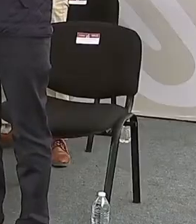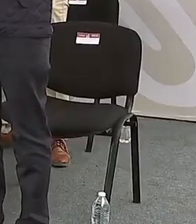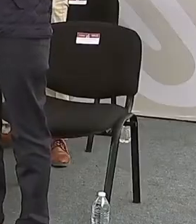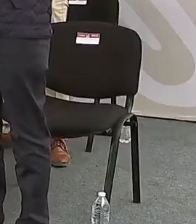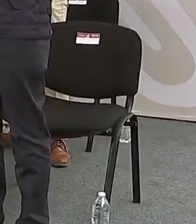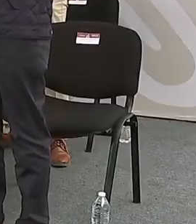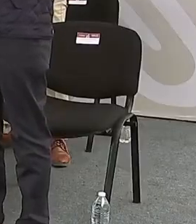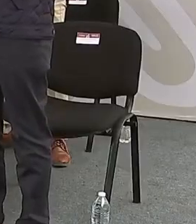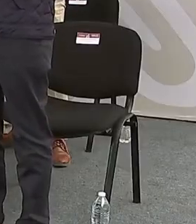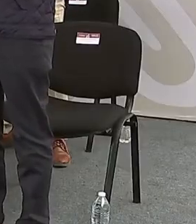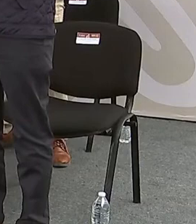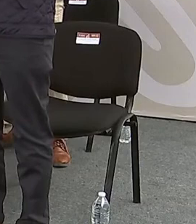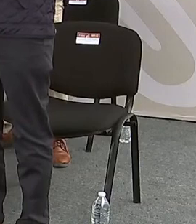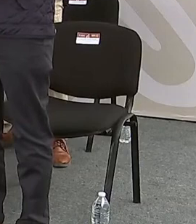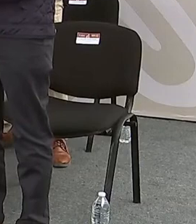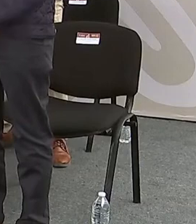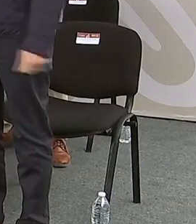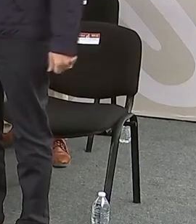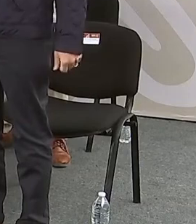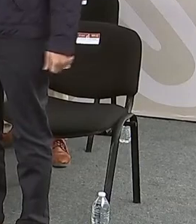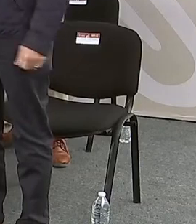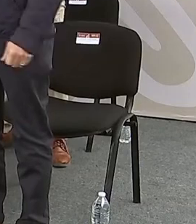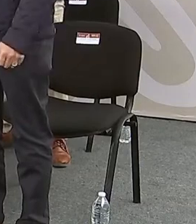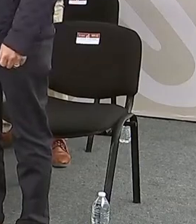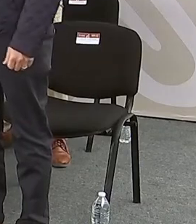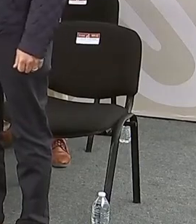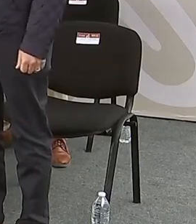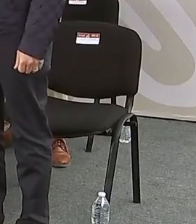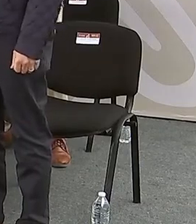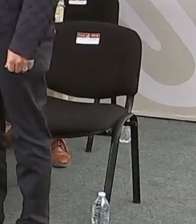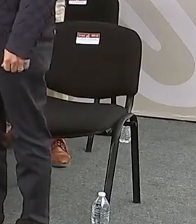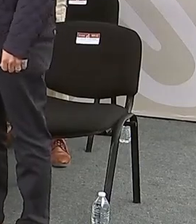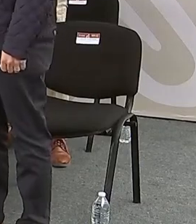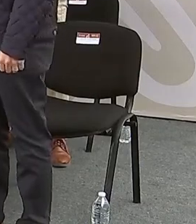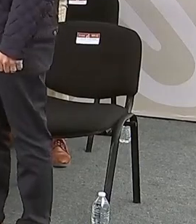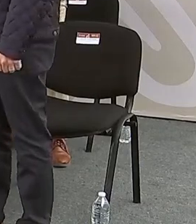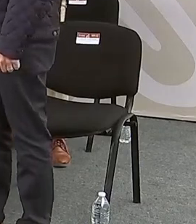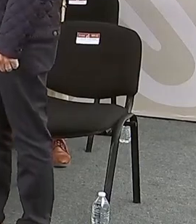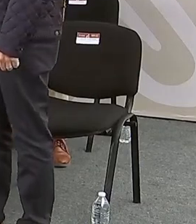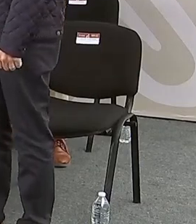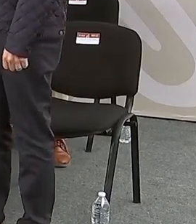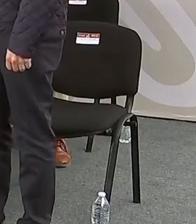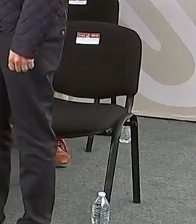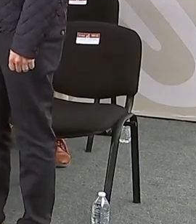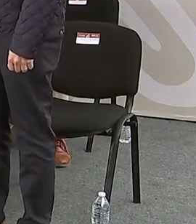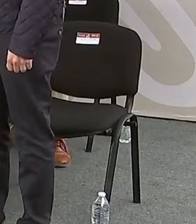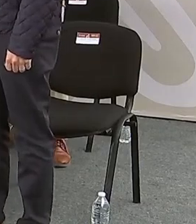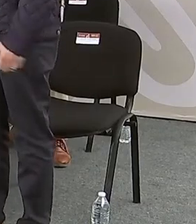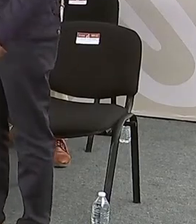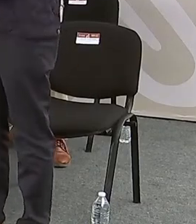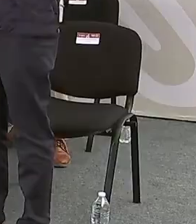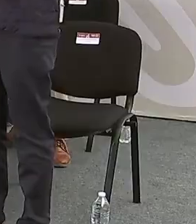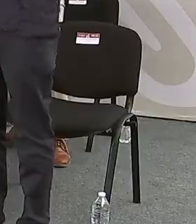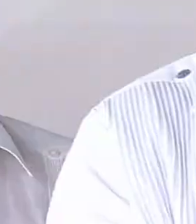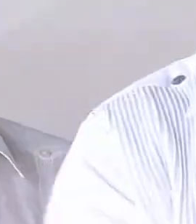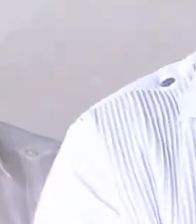El secretario de Movilidad y Transportes del Estado de Morelos, Víctor Mercado Salgado.